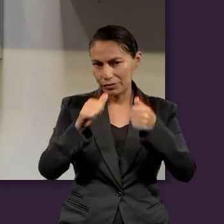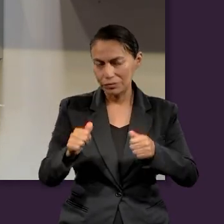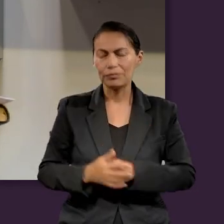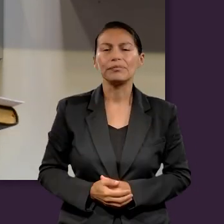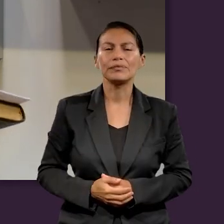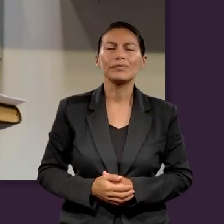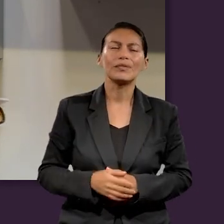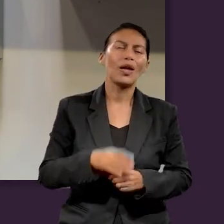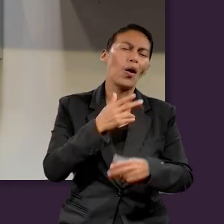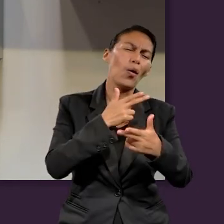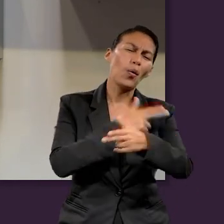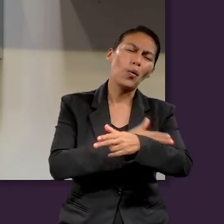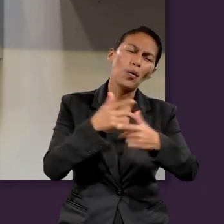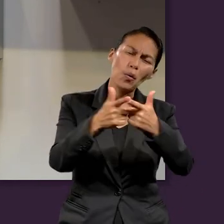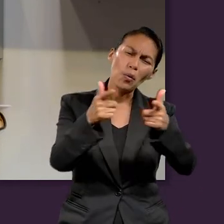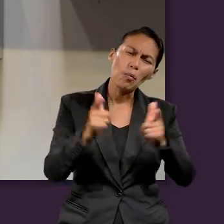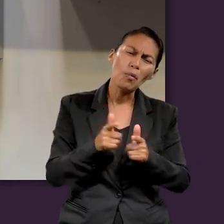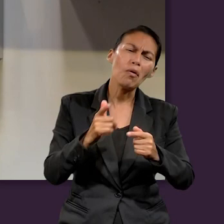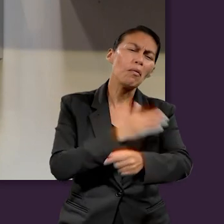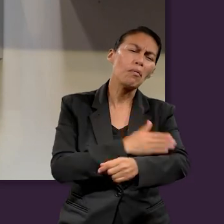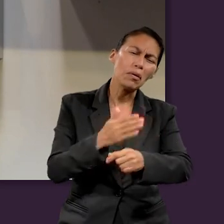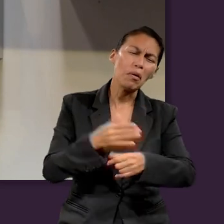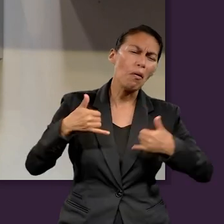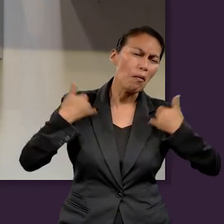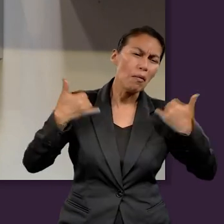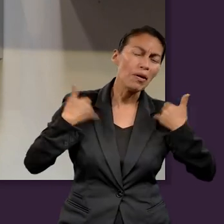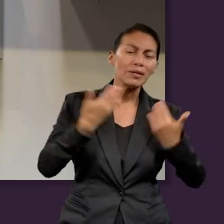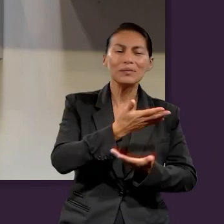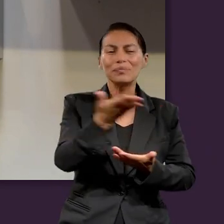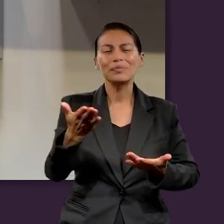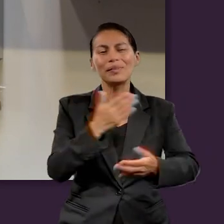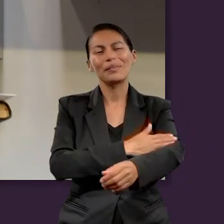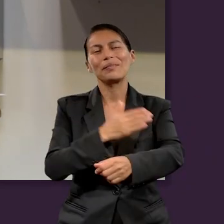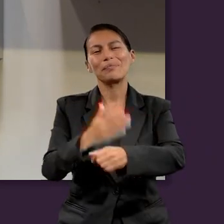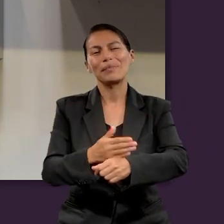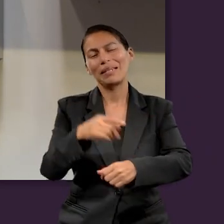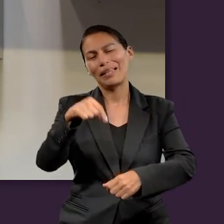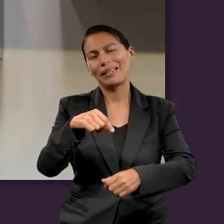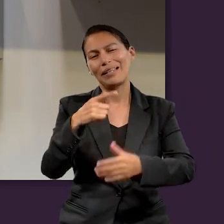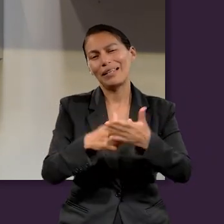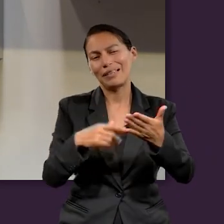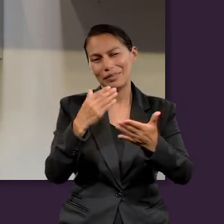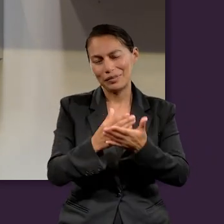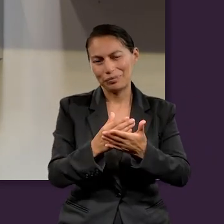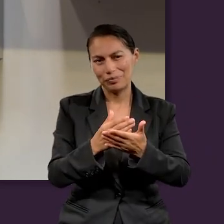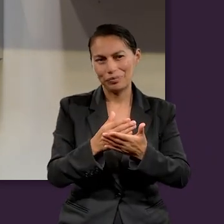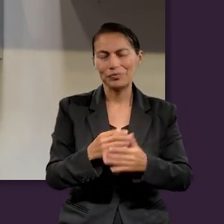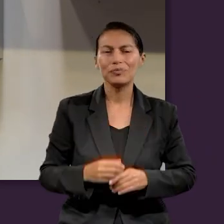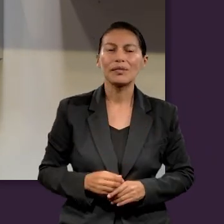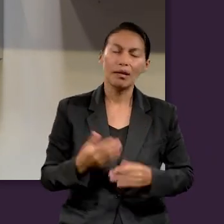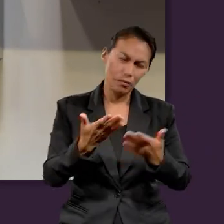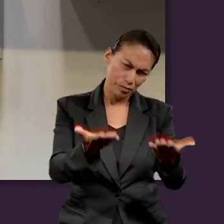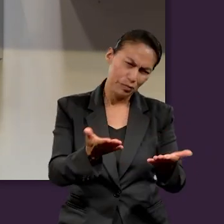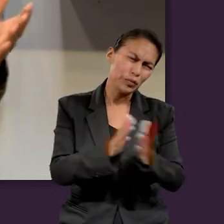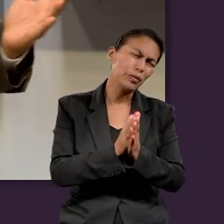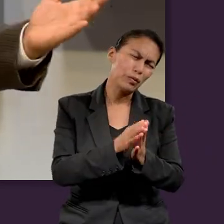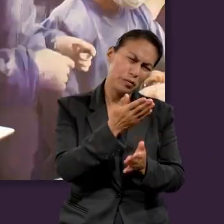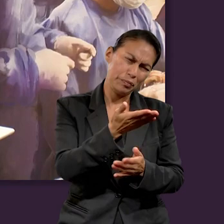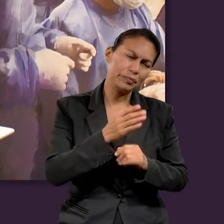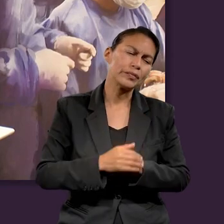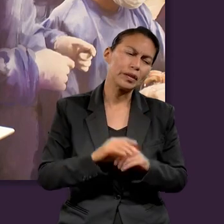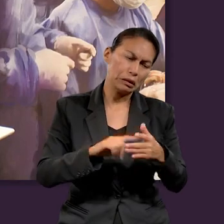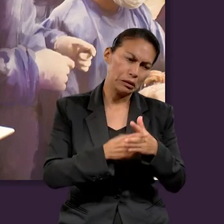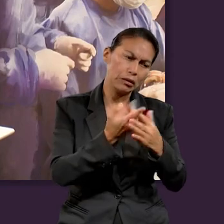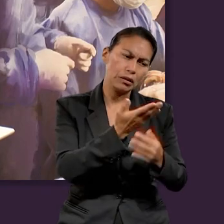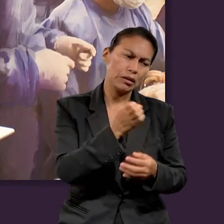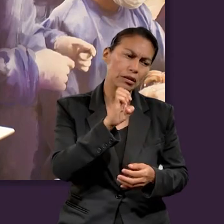quiero presentar también a un grupo dinámico de jóvenes que nos acompañarán en este repaso de la lección. Y quiero